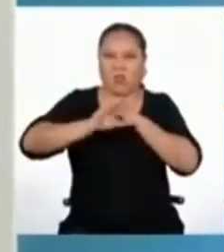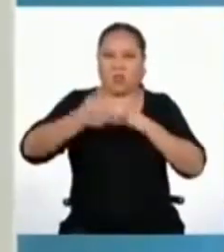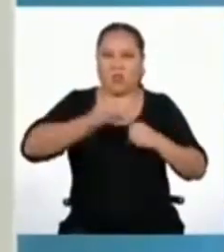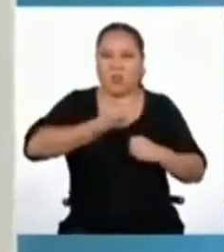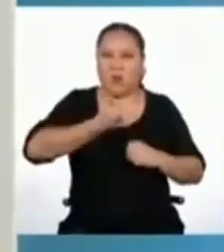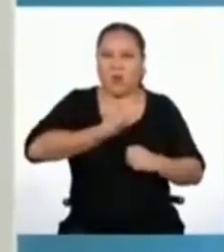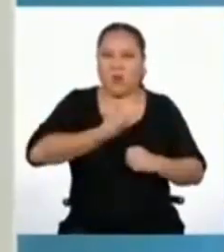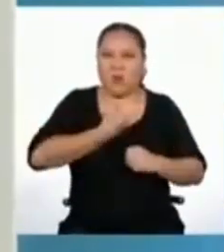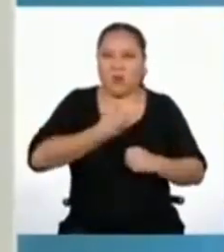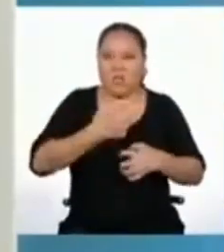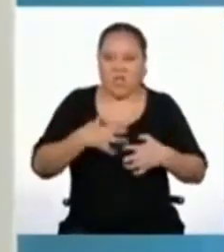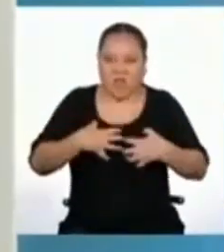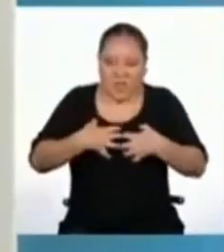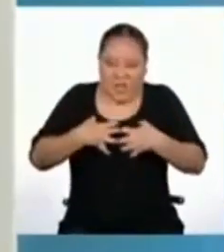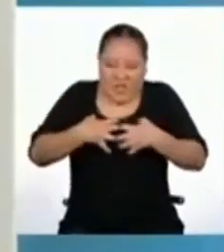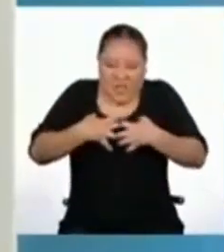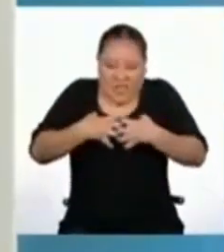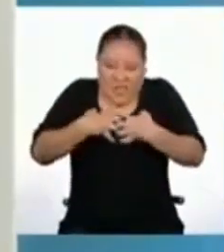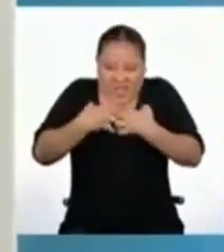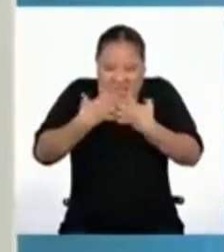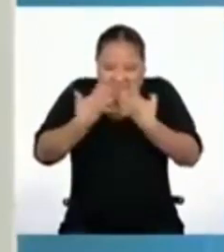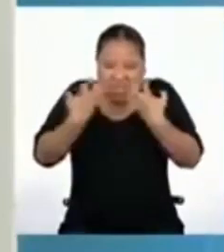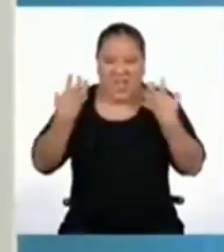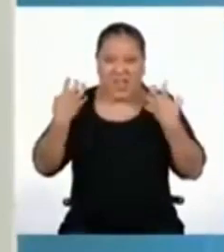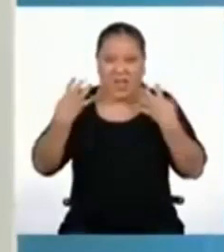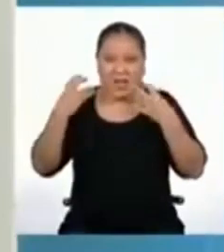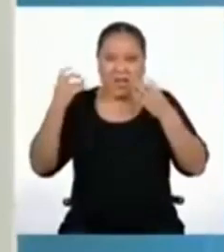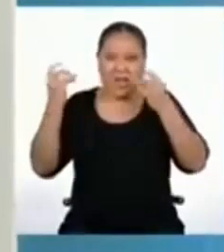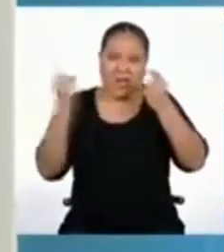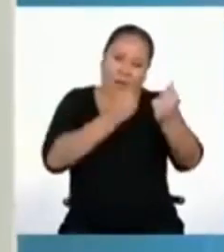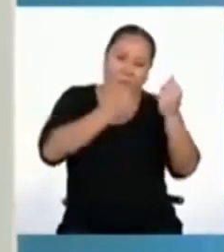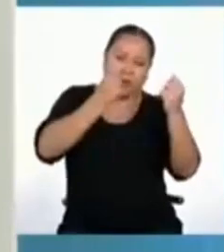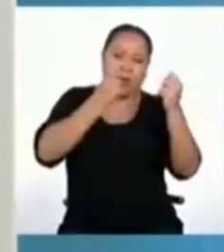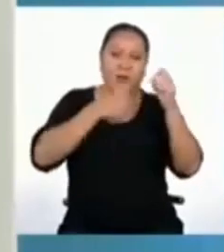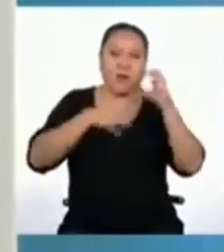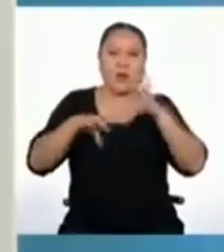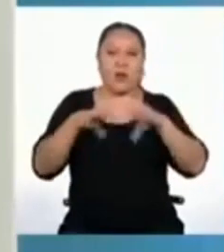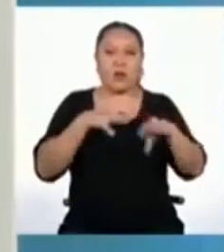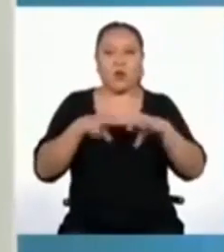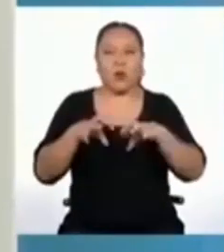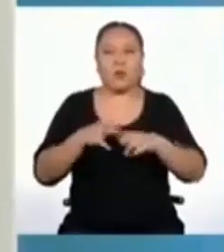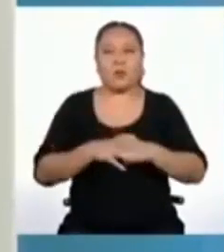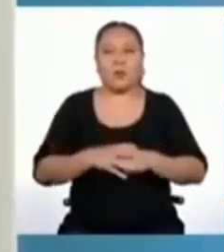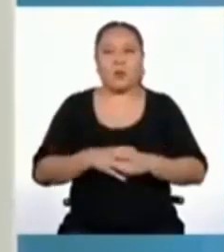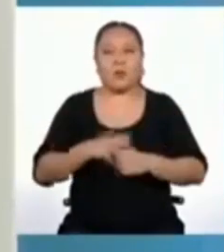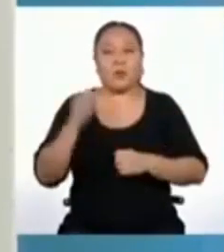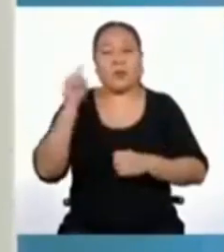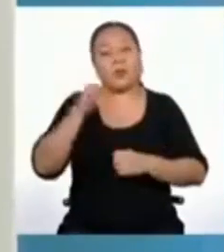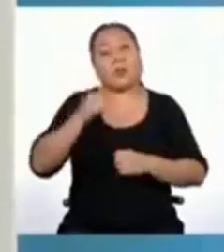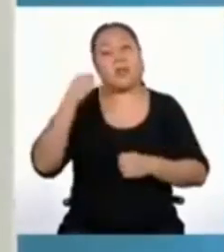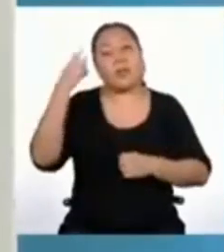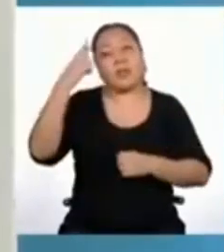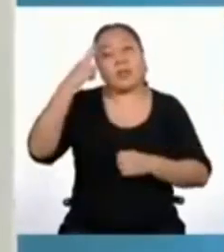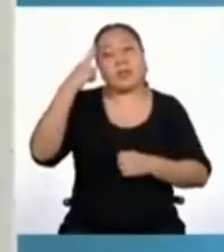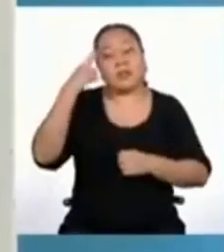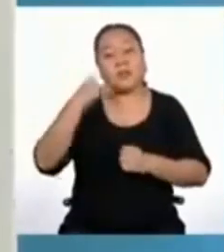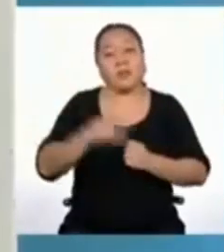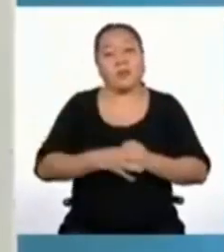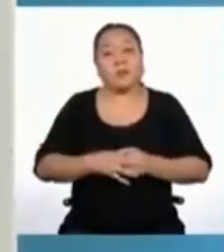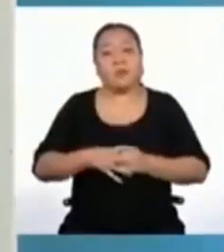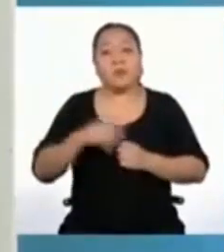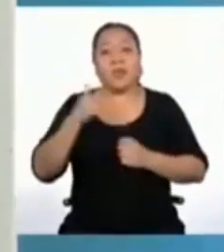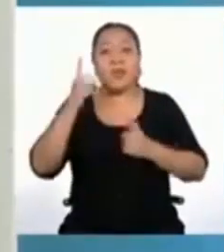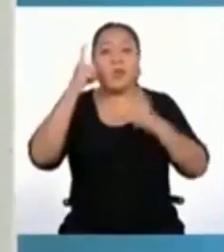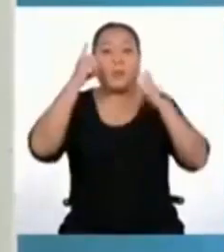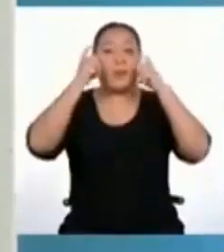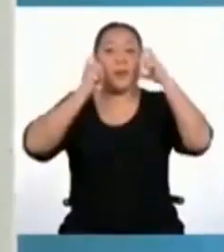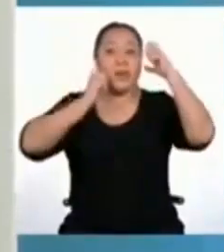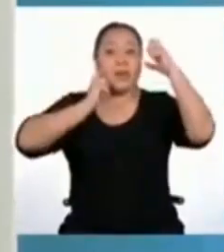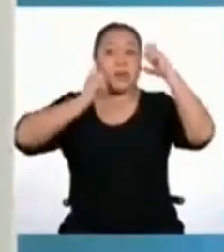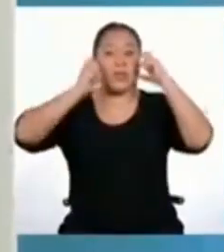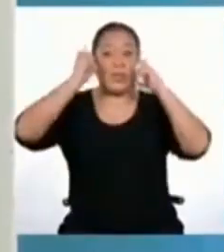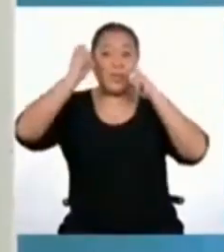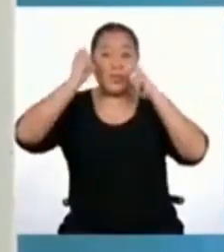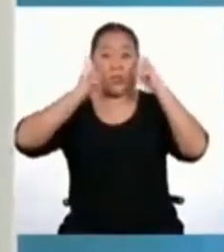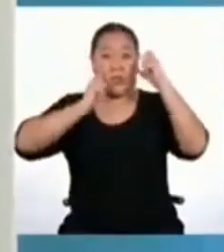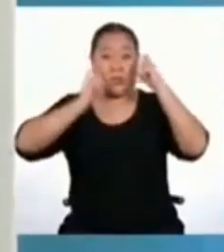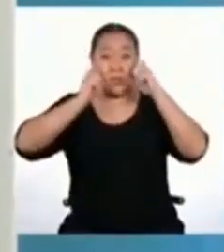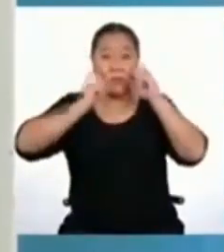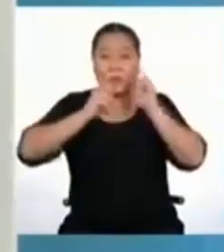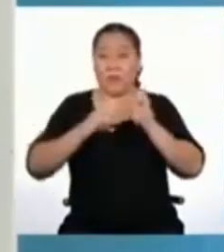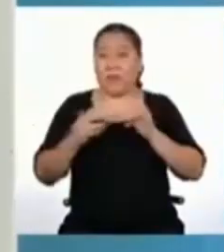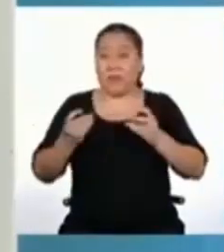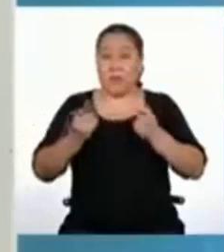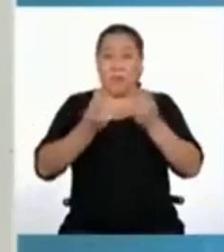acción es producto de la impulsividad. Por eso, la expresión descontrolada de la ira